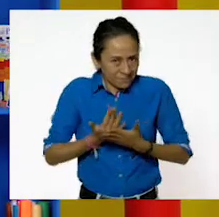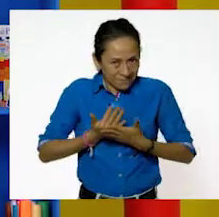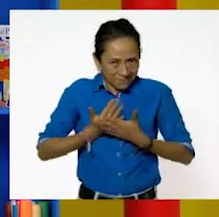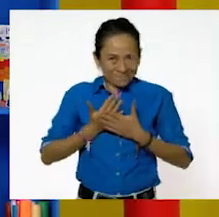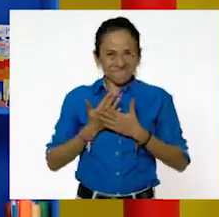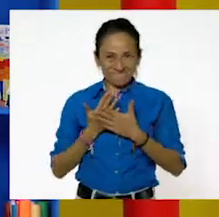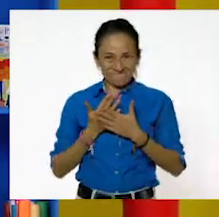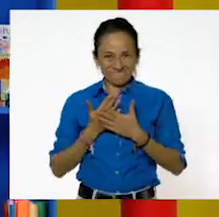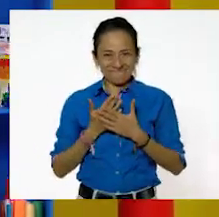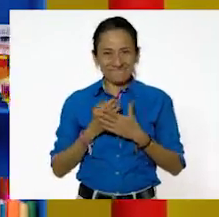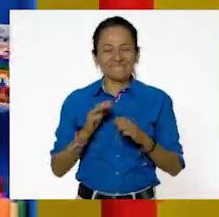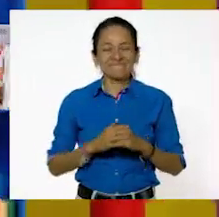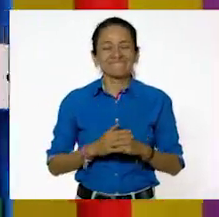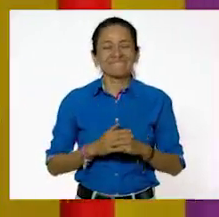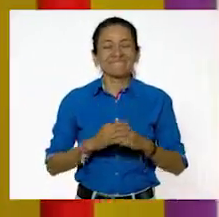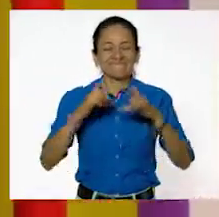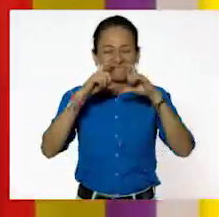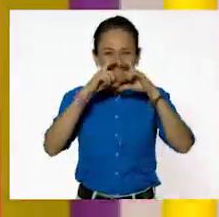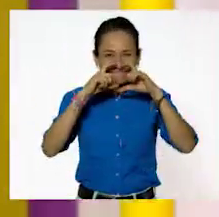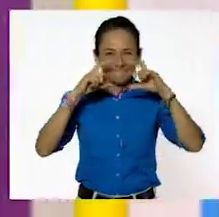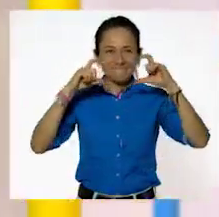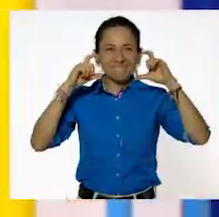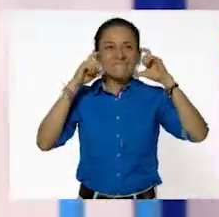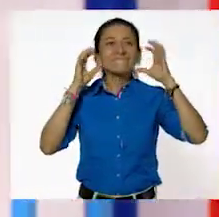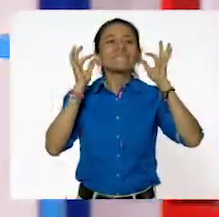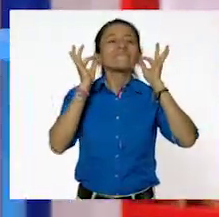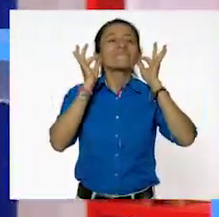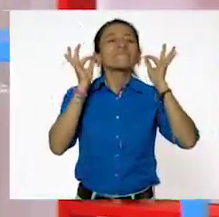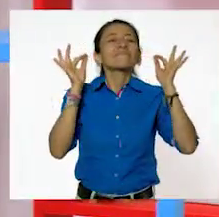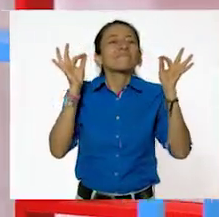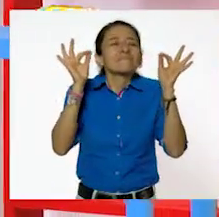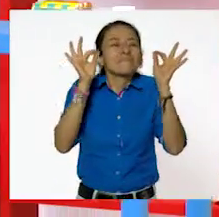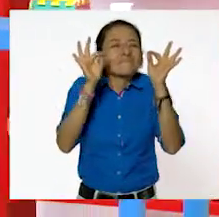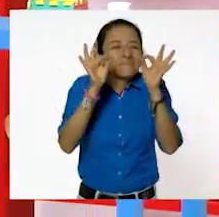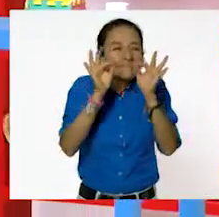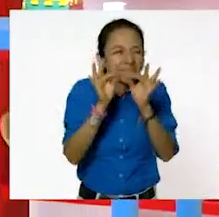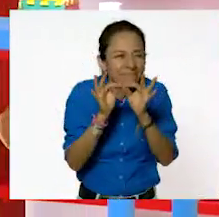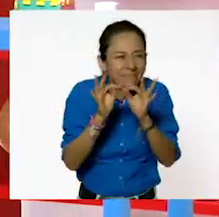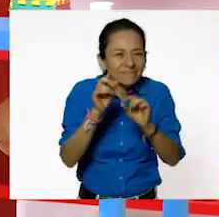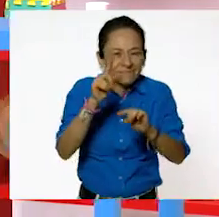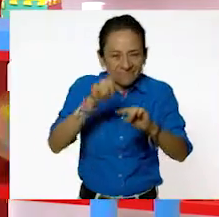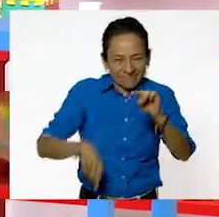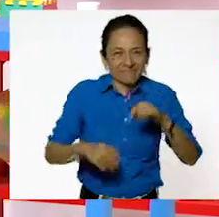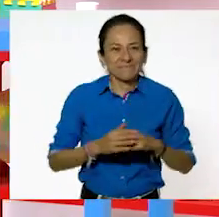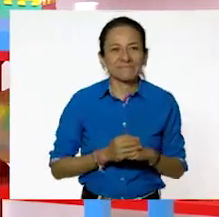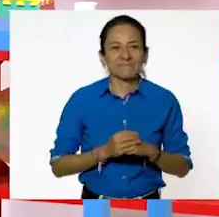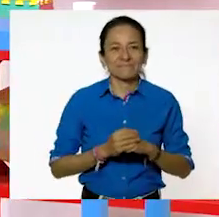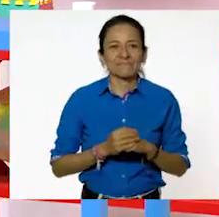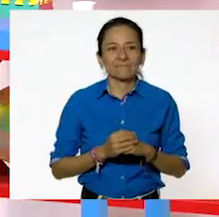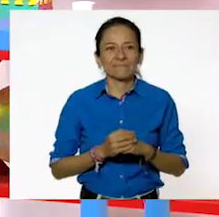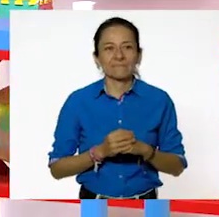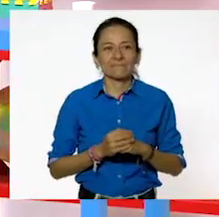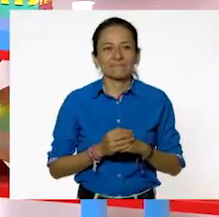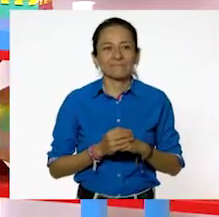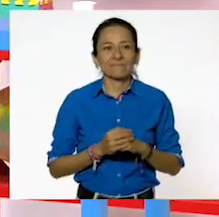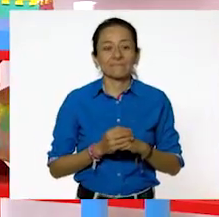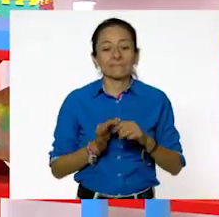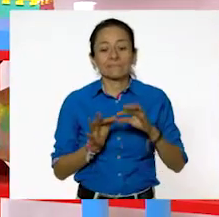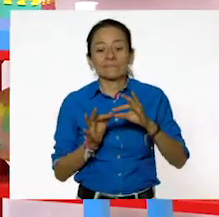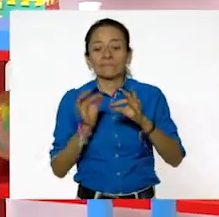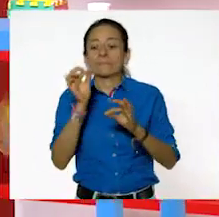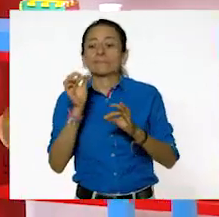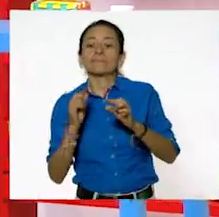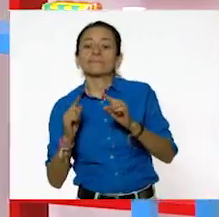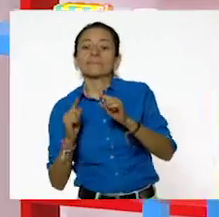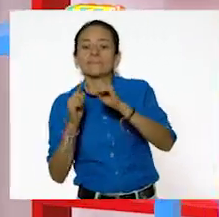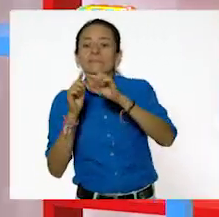Voy a quitarme mi cubrebocas y lo tomo de la esquina y lo meto